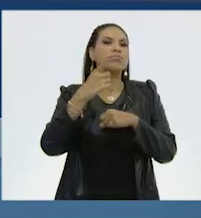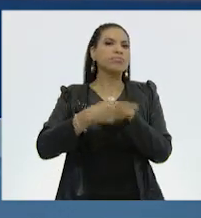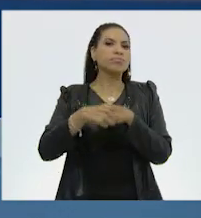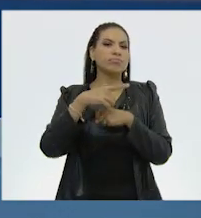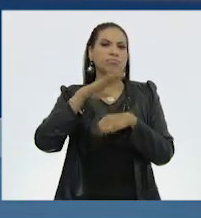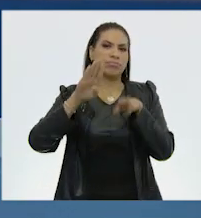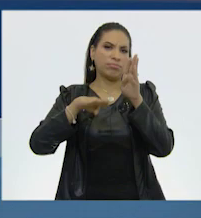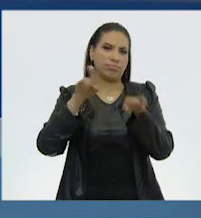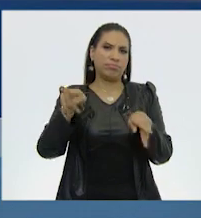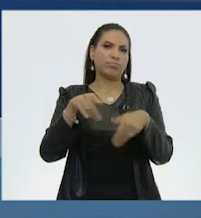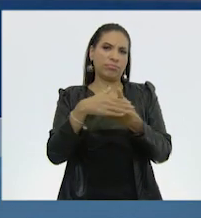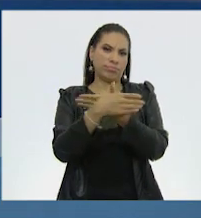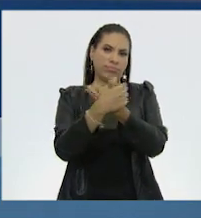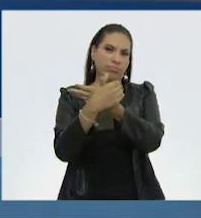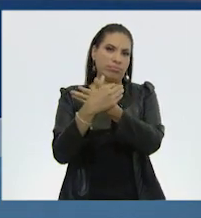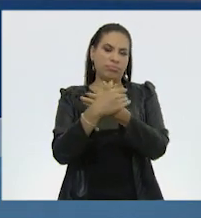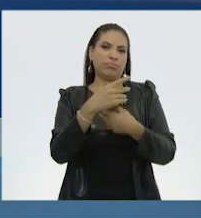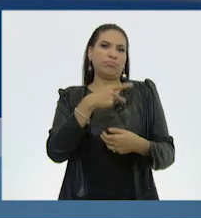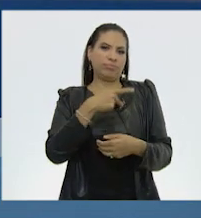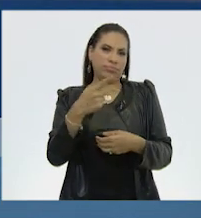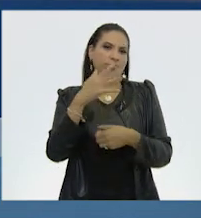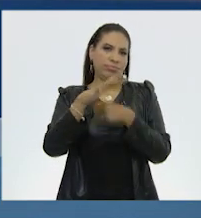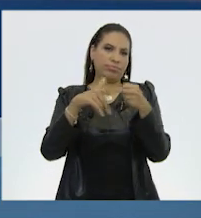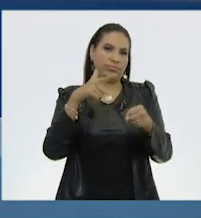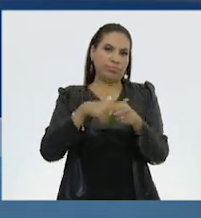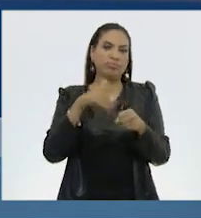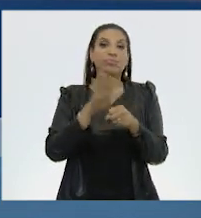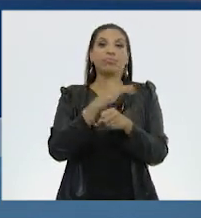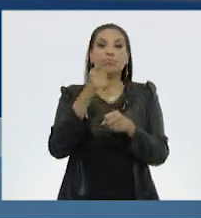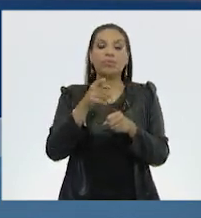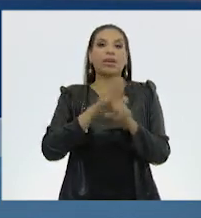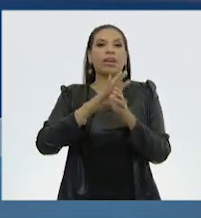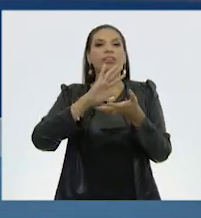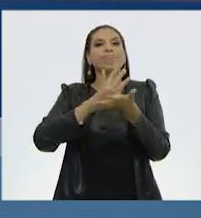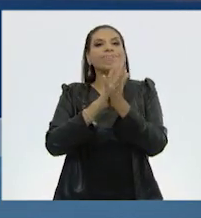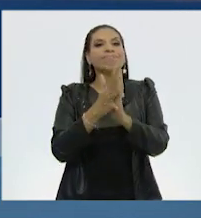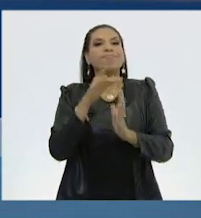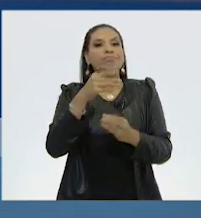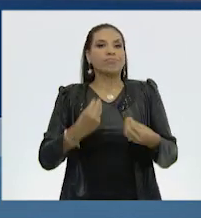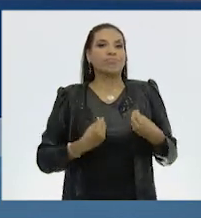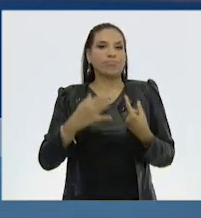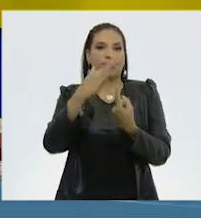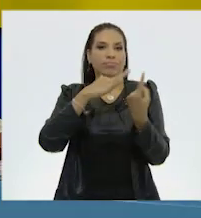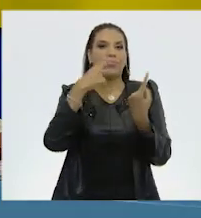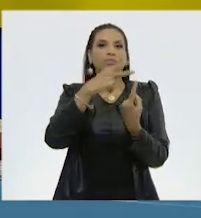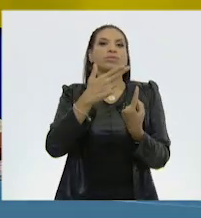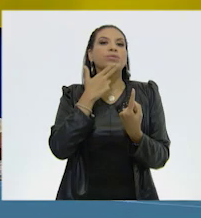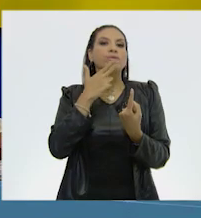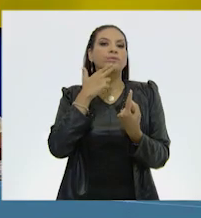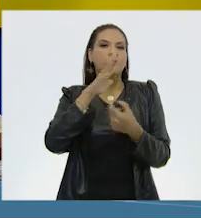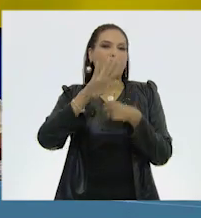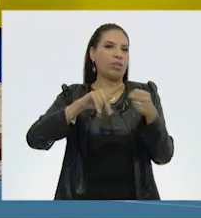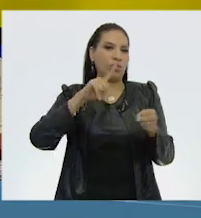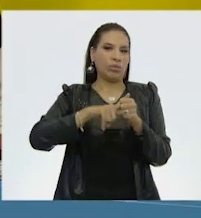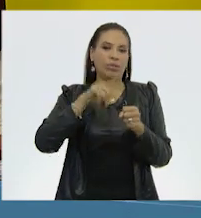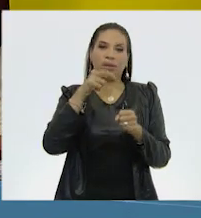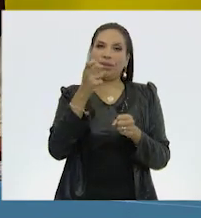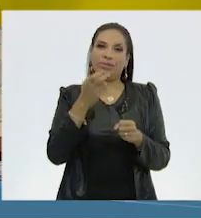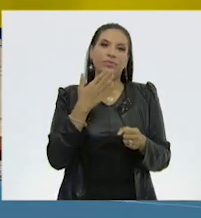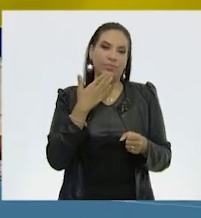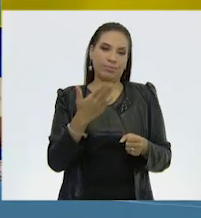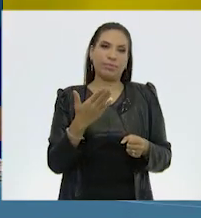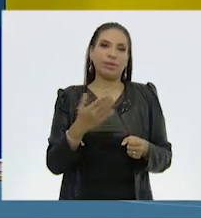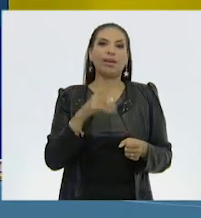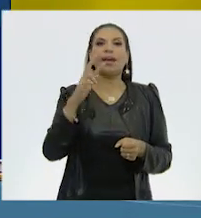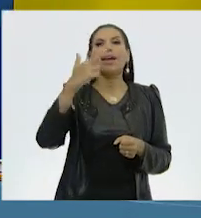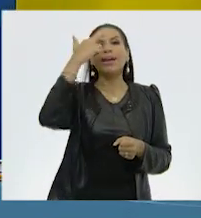que mueran esas pobres especies porque alteran el hábitat natural. Así es, eso es correcto, Tom.